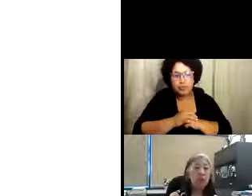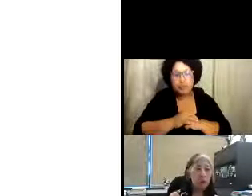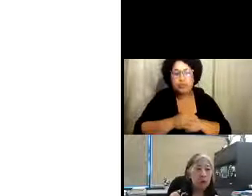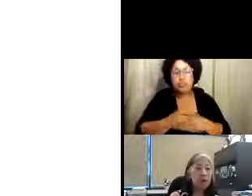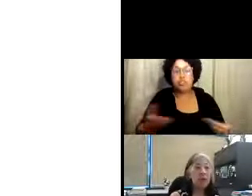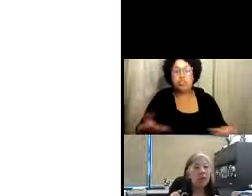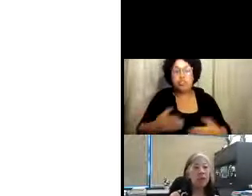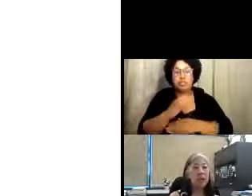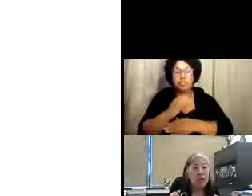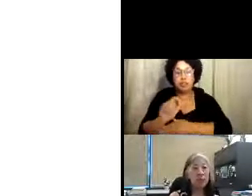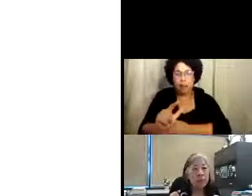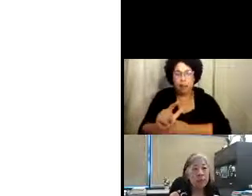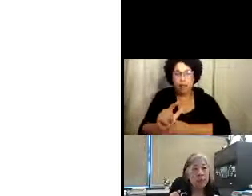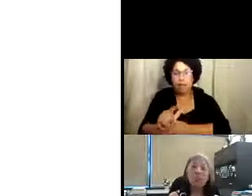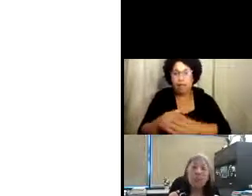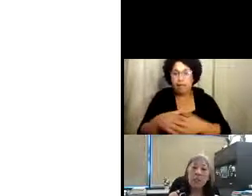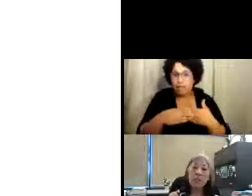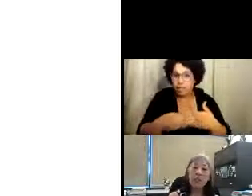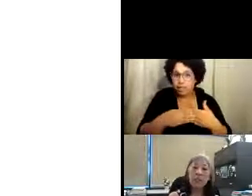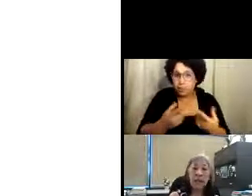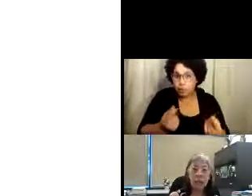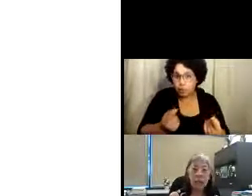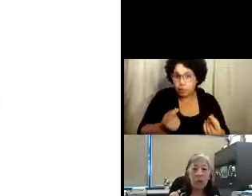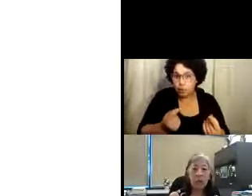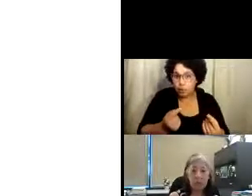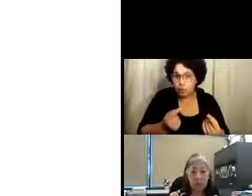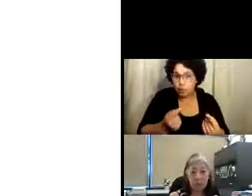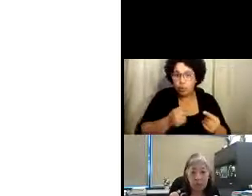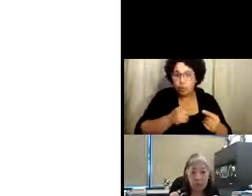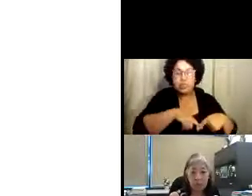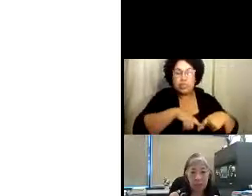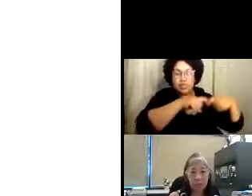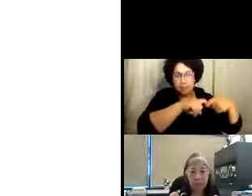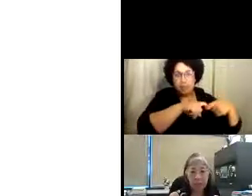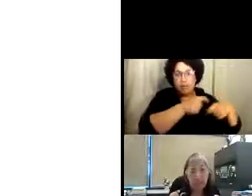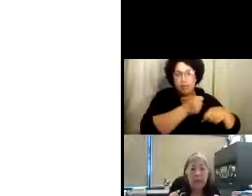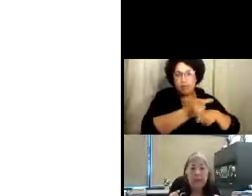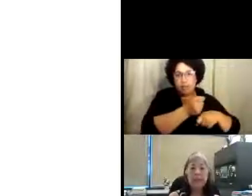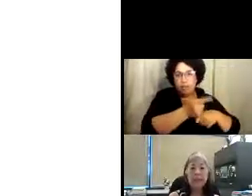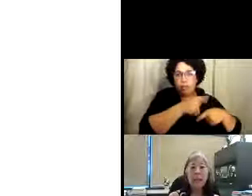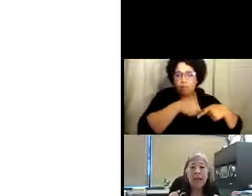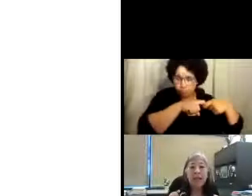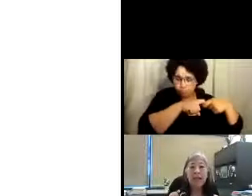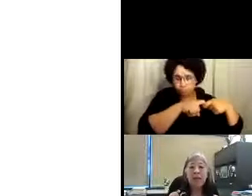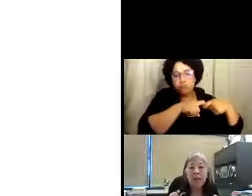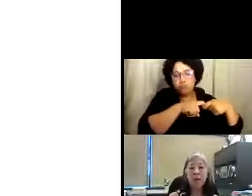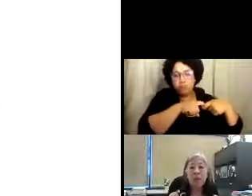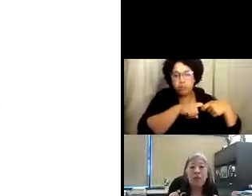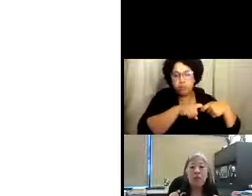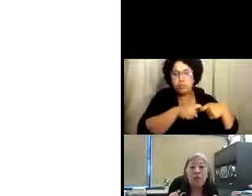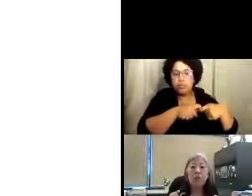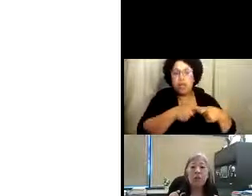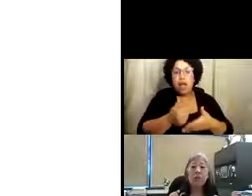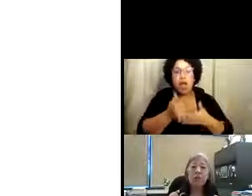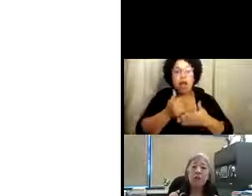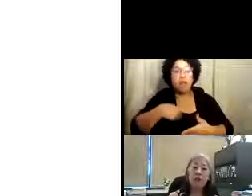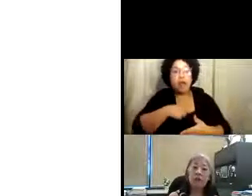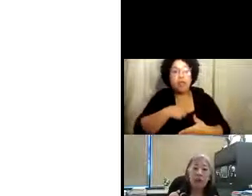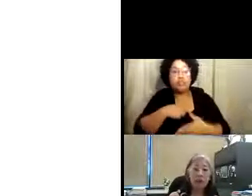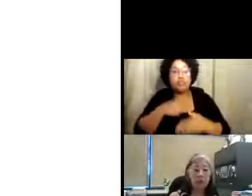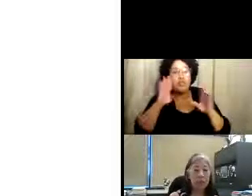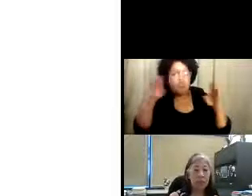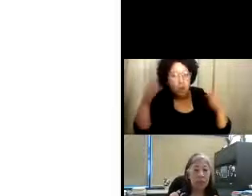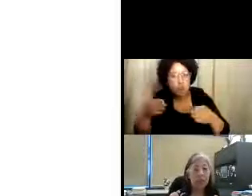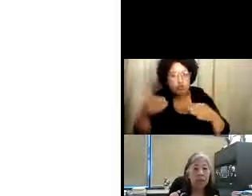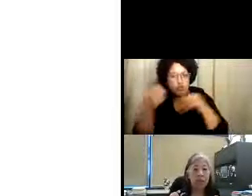bienestar. Aquí en la CCSL de nosotros usamos esta flexibilidad para suspender las inspecciones anuales,